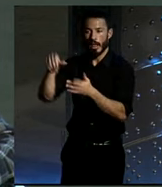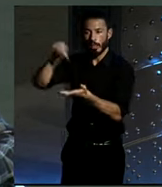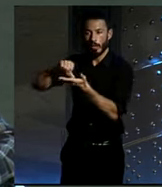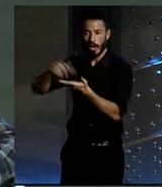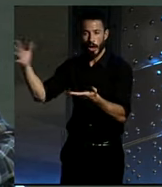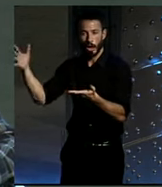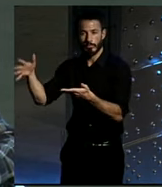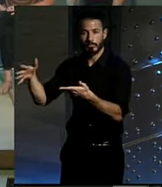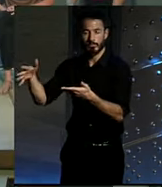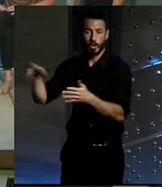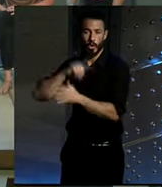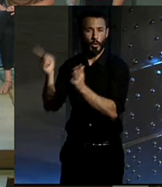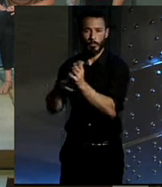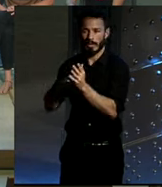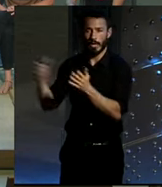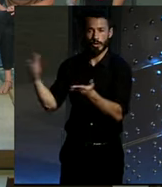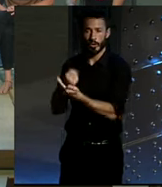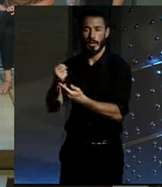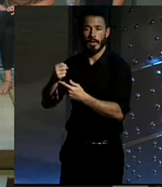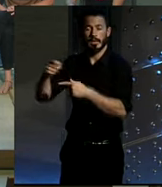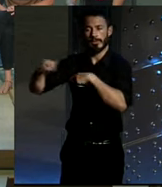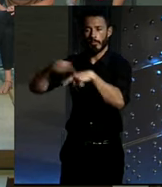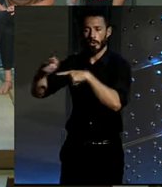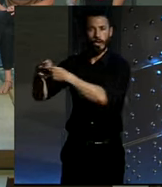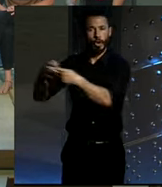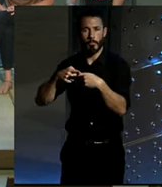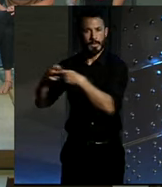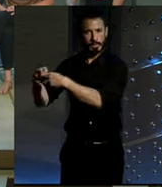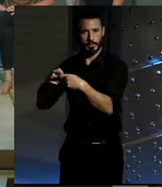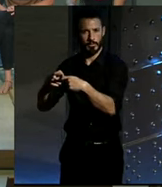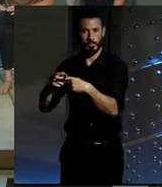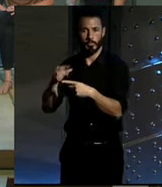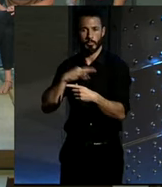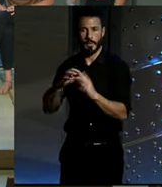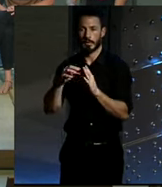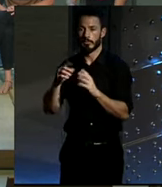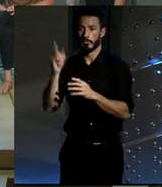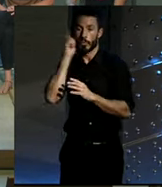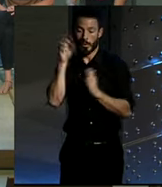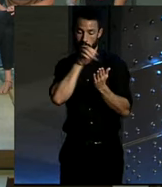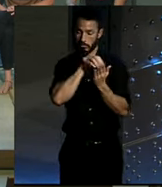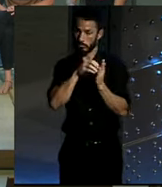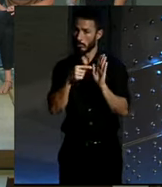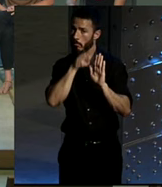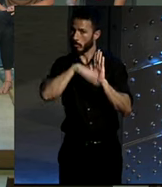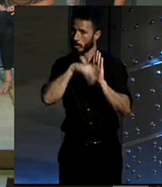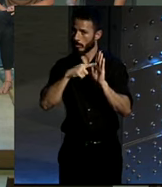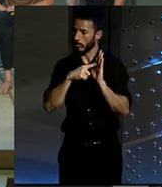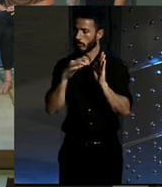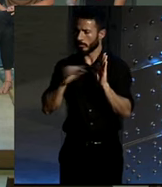compartido transporte público compartido etcétera de forma que con una aplicación tú puedas ir a cualquier lugar sin tener que tener nada